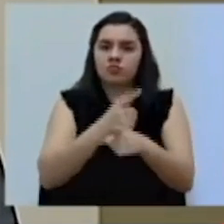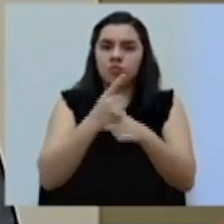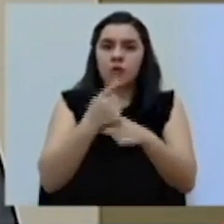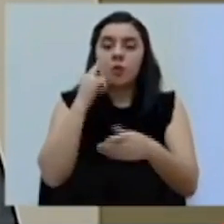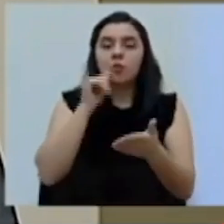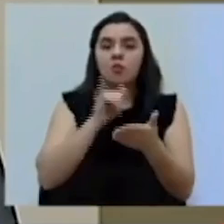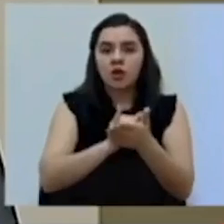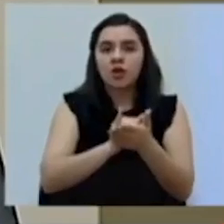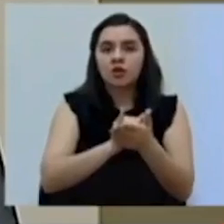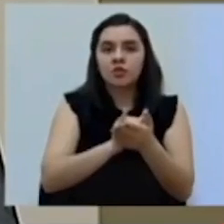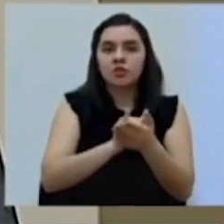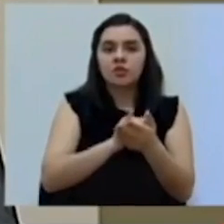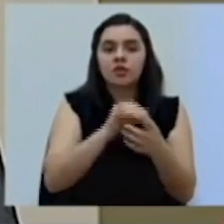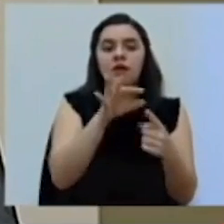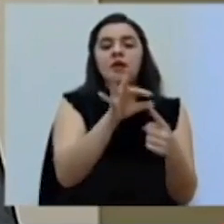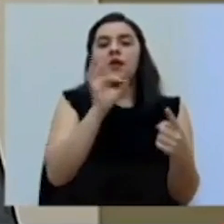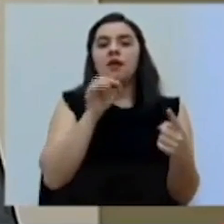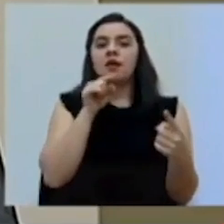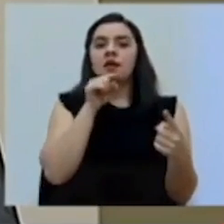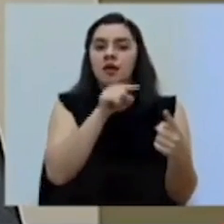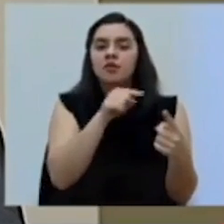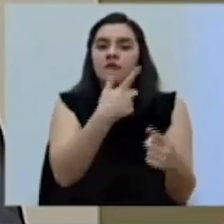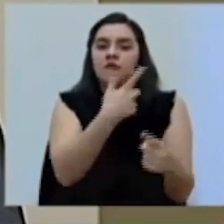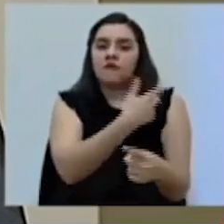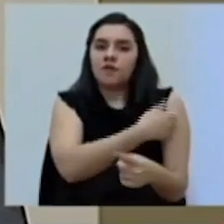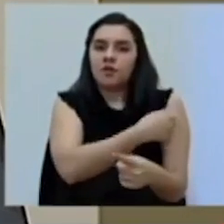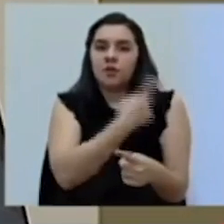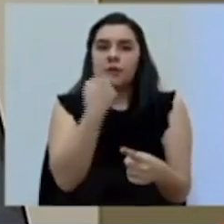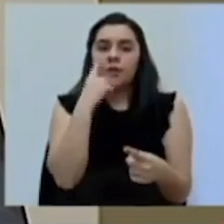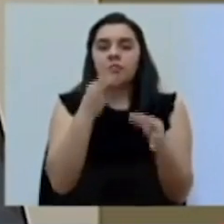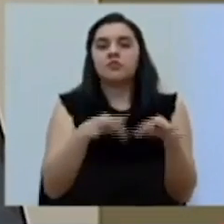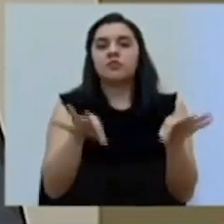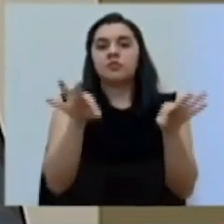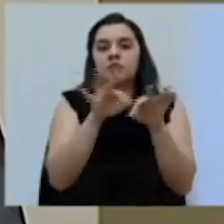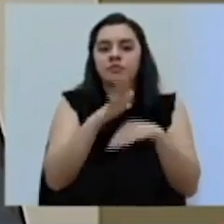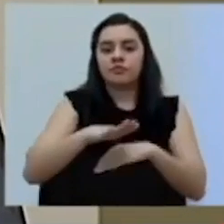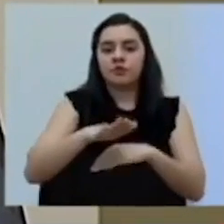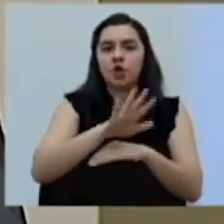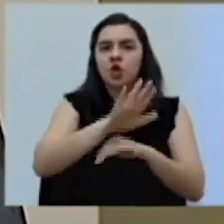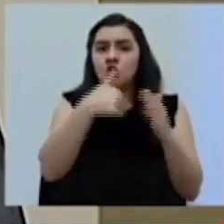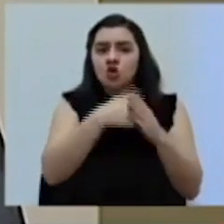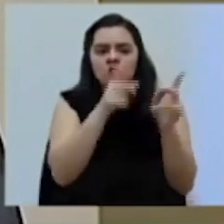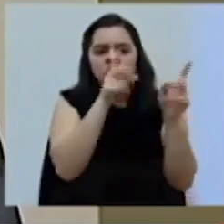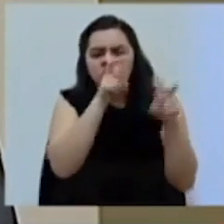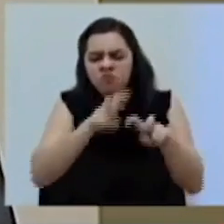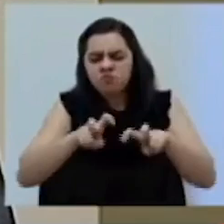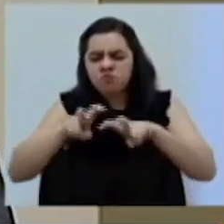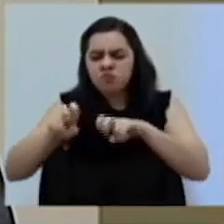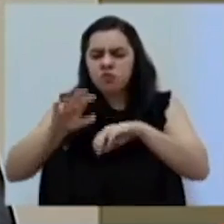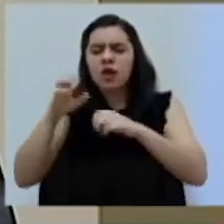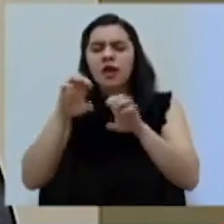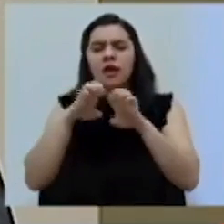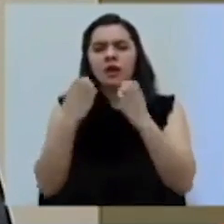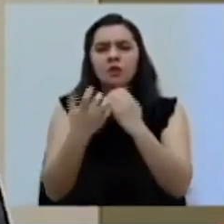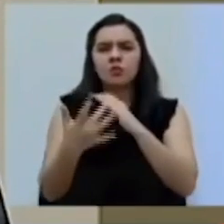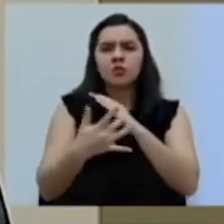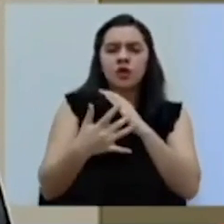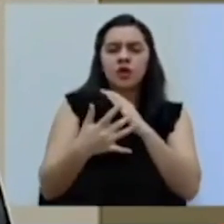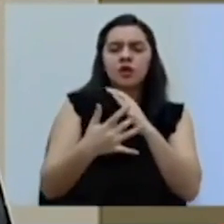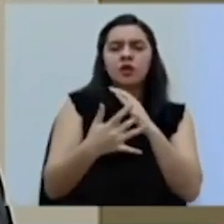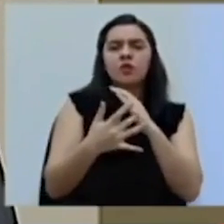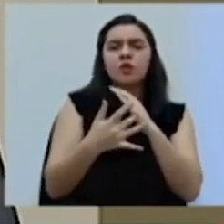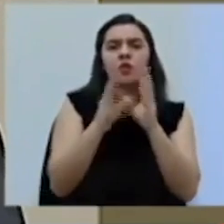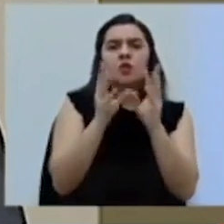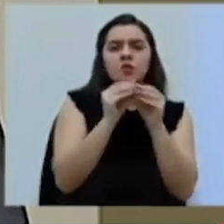fue que se determinó que esa podía ser una de las candidatas más importantes. Todo eso fue analizado por los equipos técnicos, Convención Nacional de Vacuna, PAI.